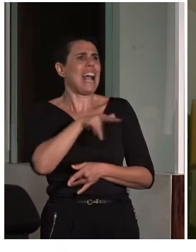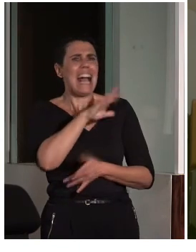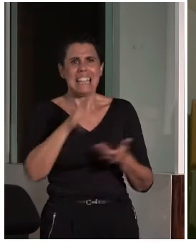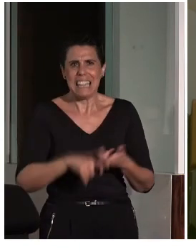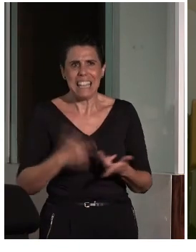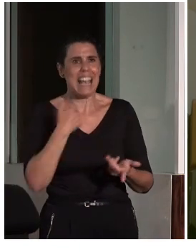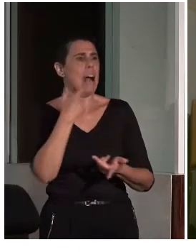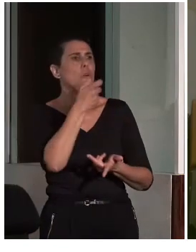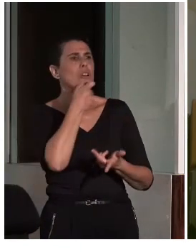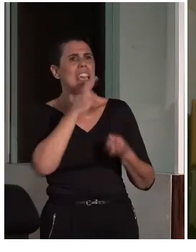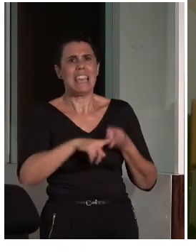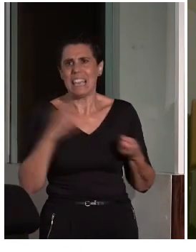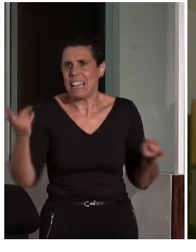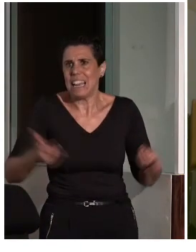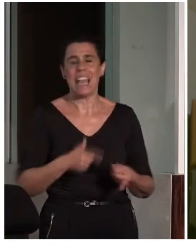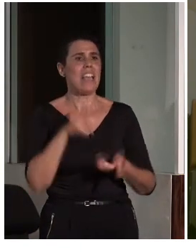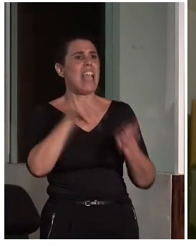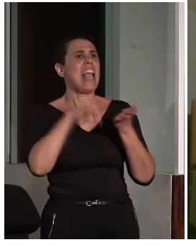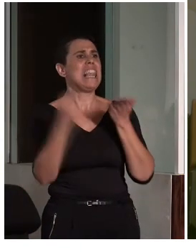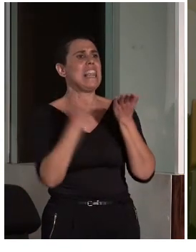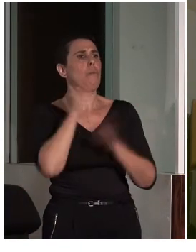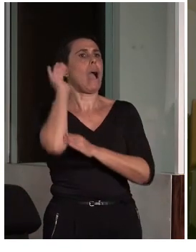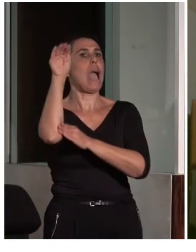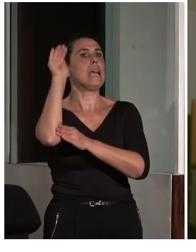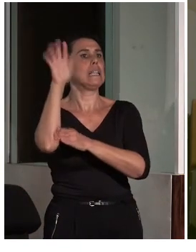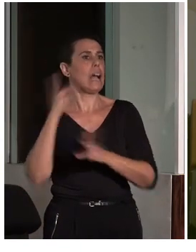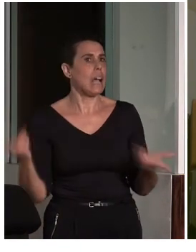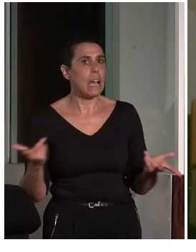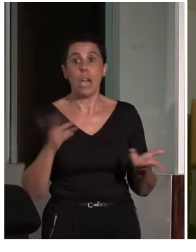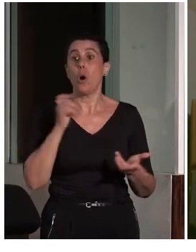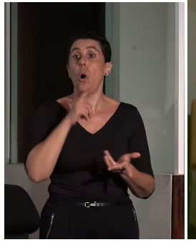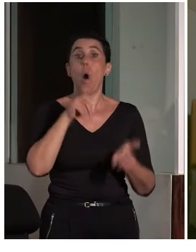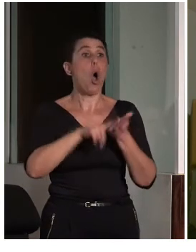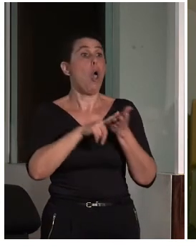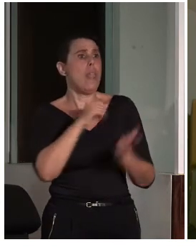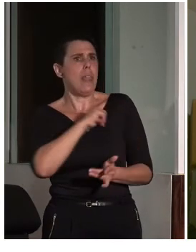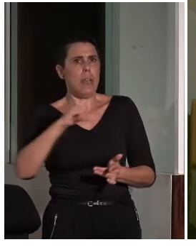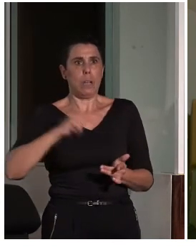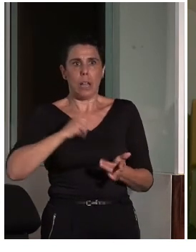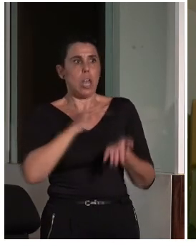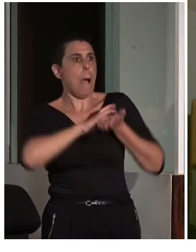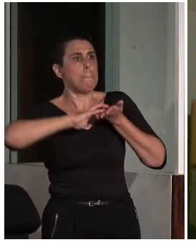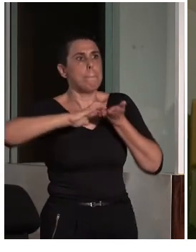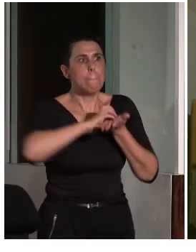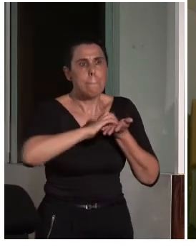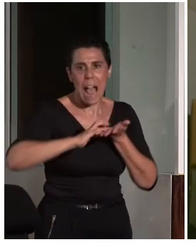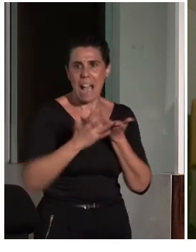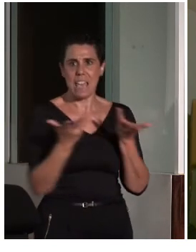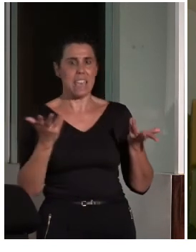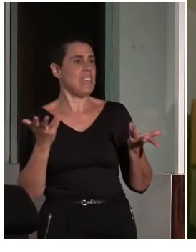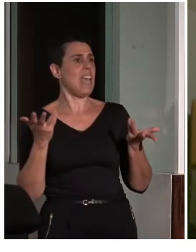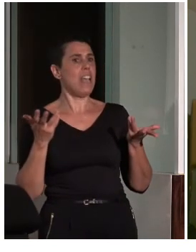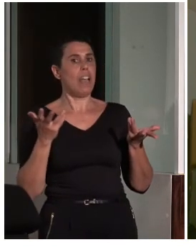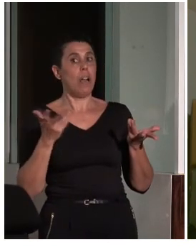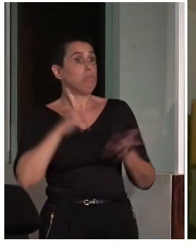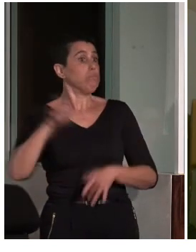lenguajes extranjeros, lenguas autóctonas, el braille, códigos QR. Es decir,